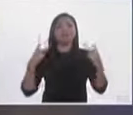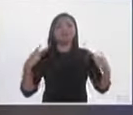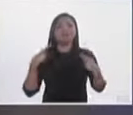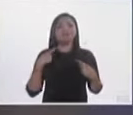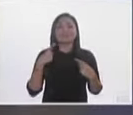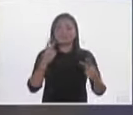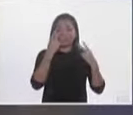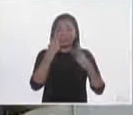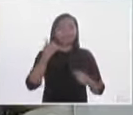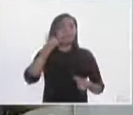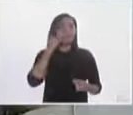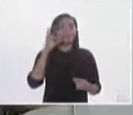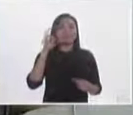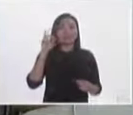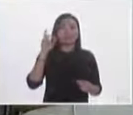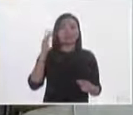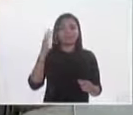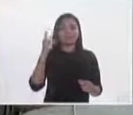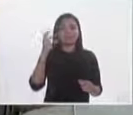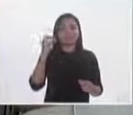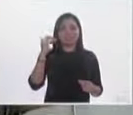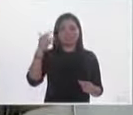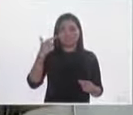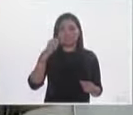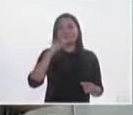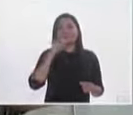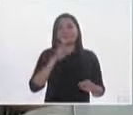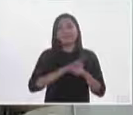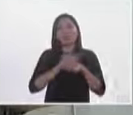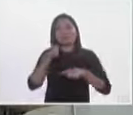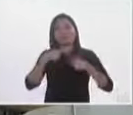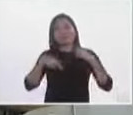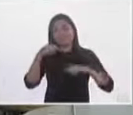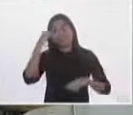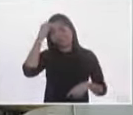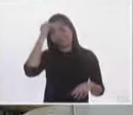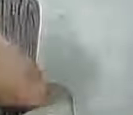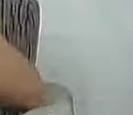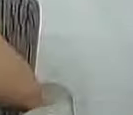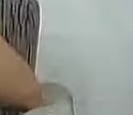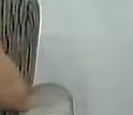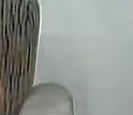nos ven que escuchan el teléfono 3030-5307 estamos listos para intercambiar opiniones y ya regresamos.